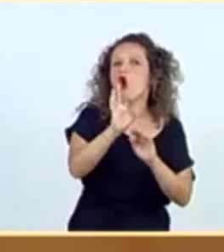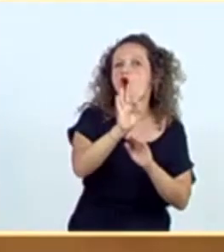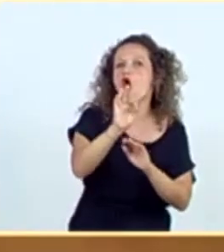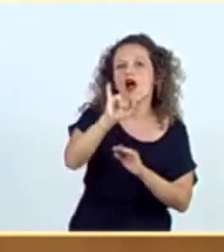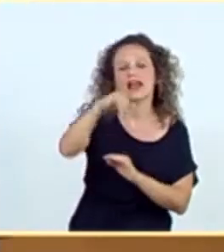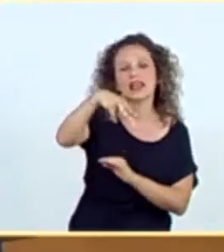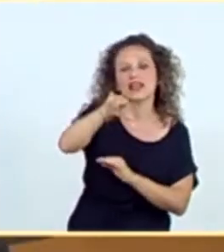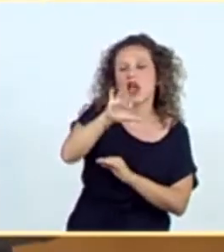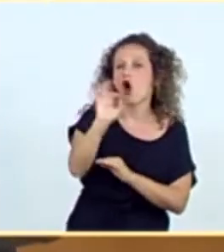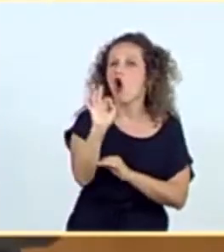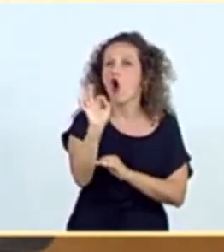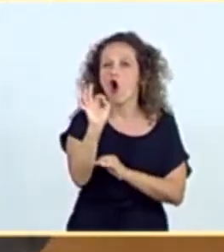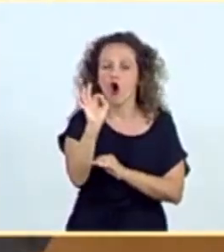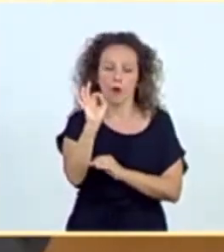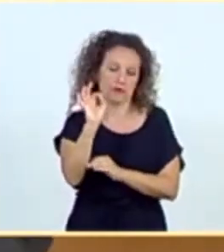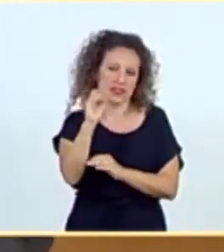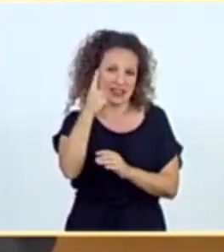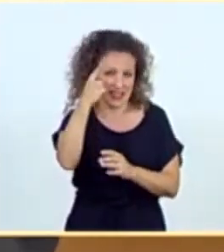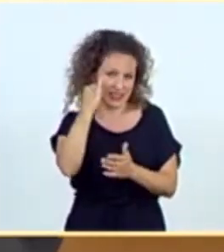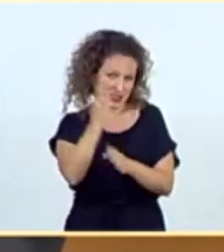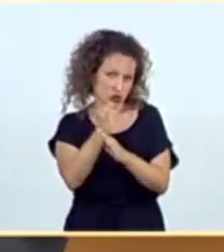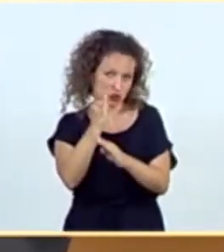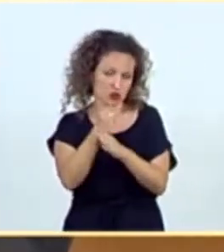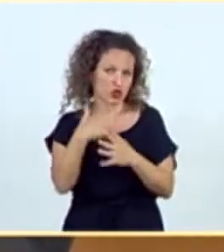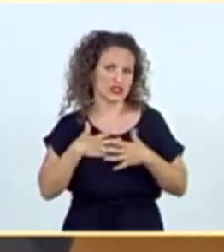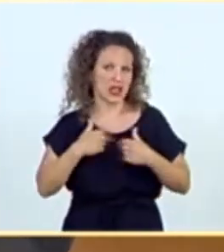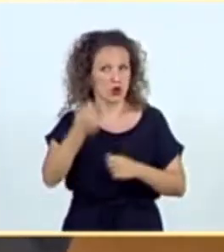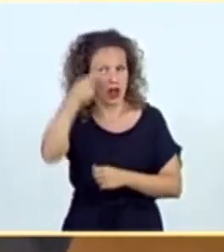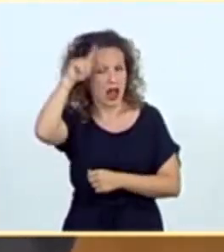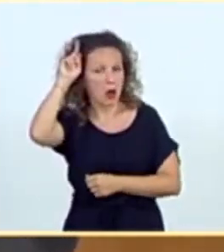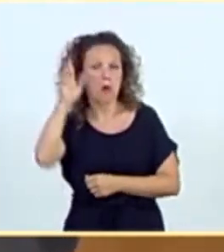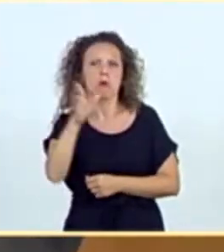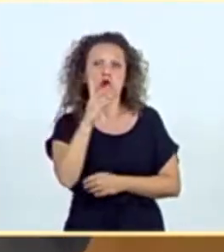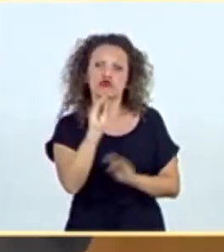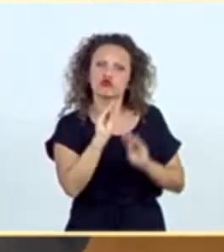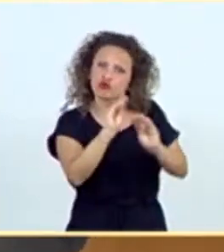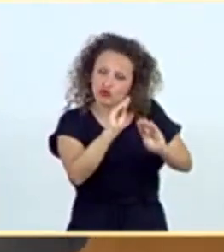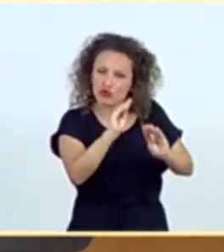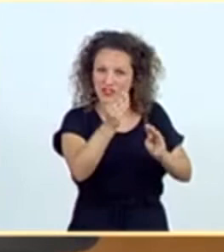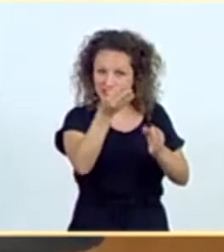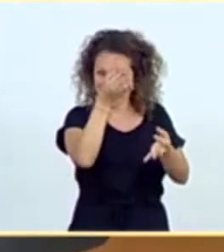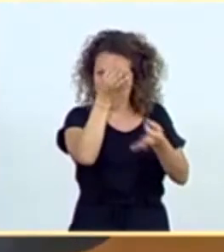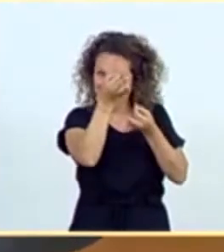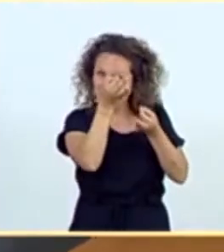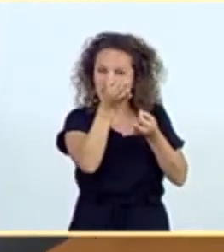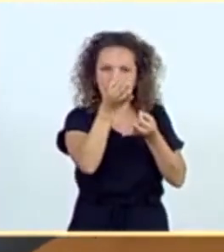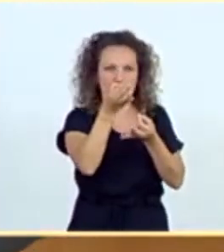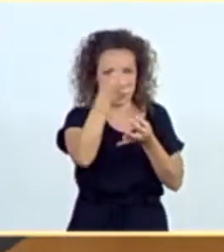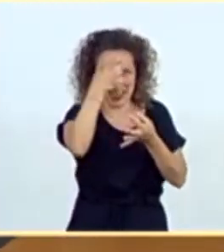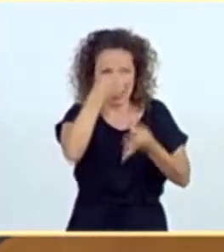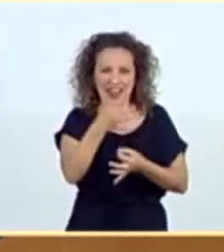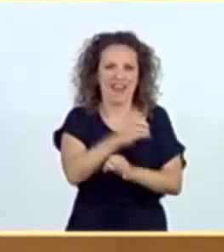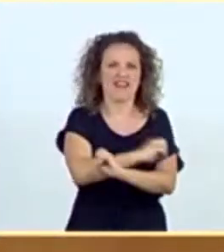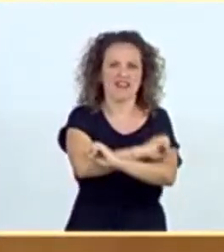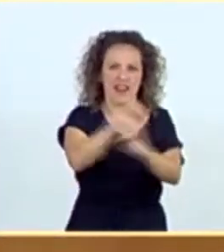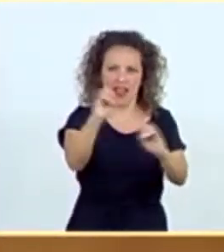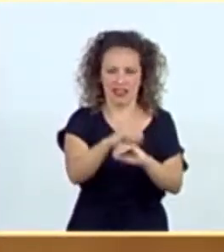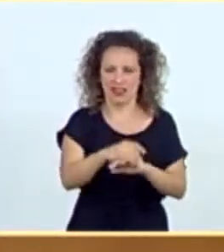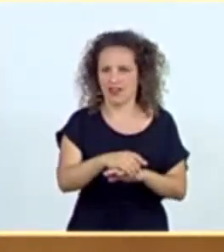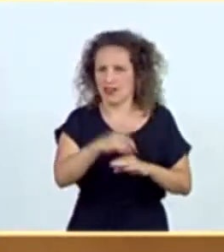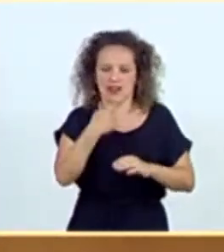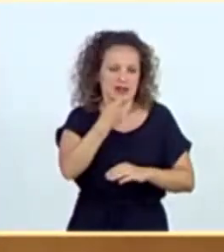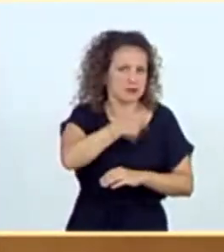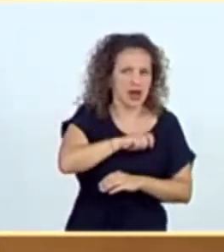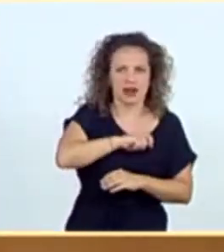los del Instituto de Salud Carlos III, porque sus datos ya no se los geren nadie, ni en España, ni los españoles, ni la Organización Mundial de la Salud, ni la Unión